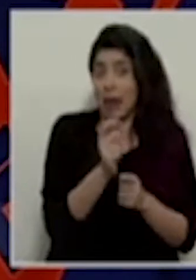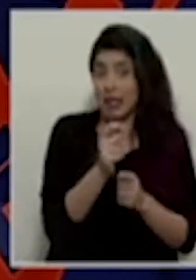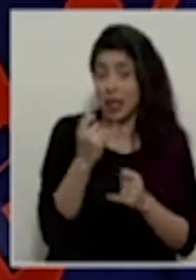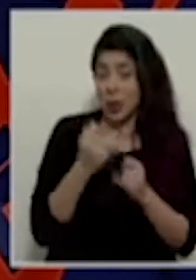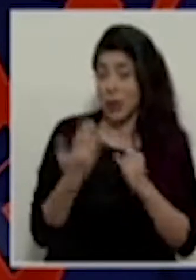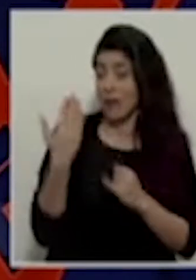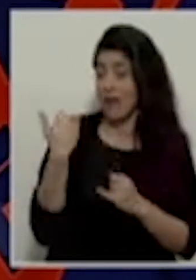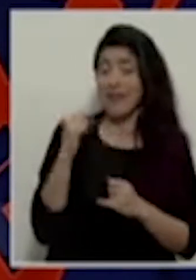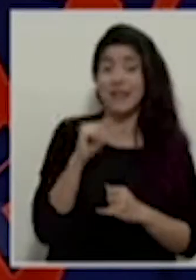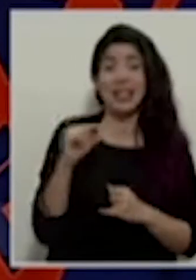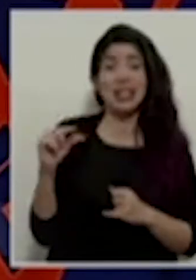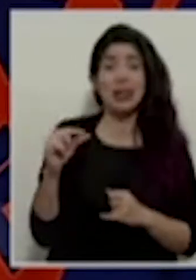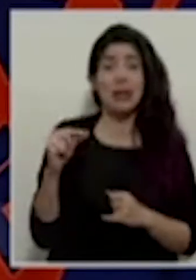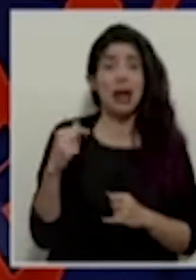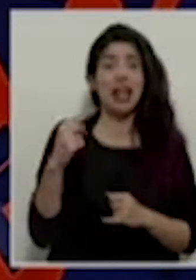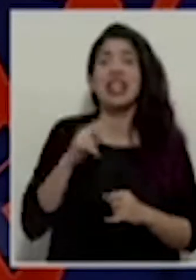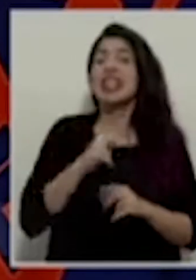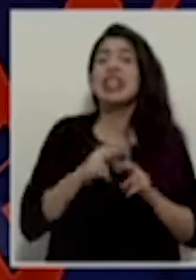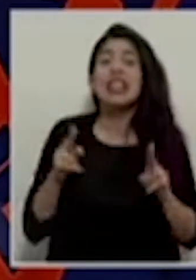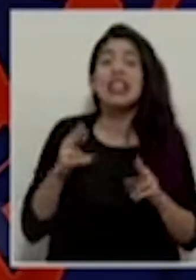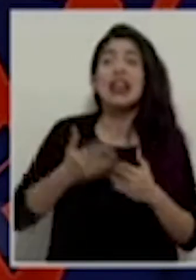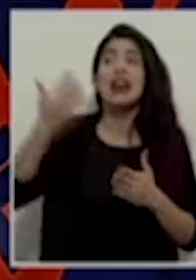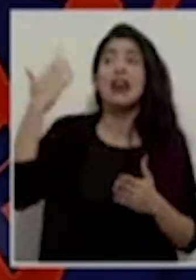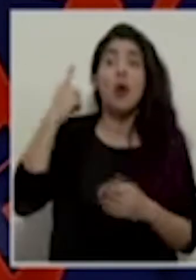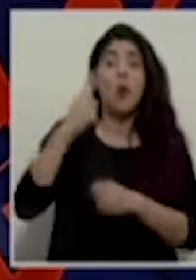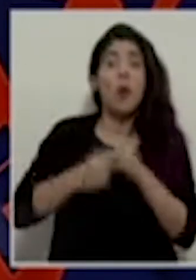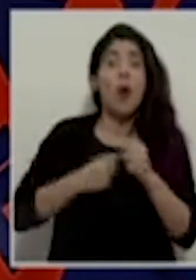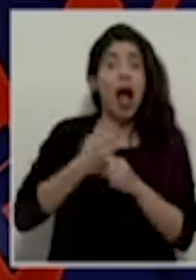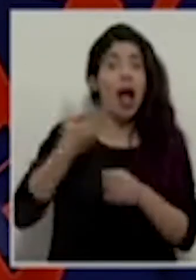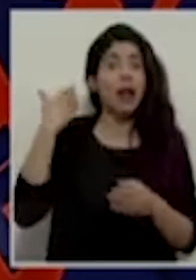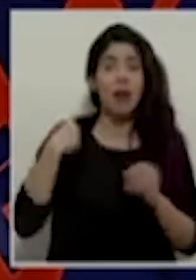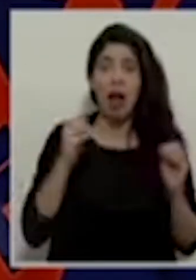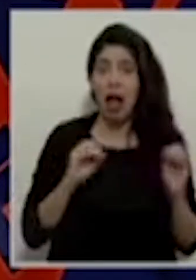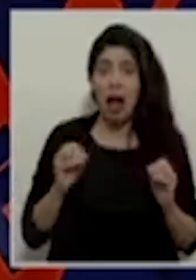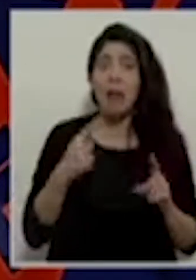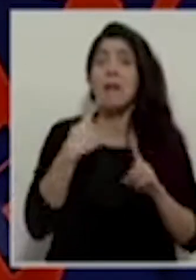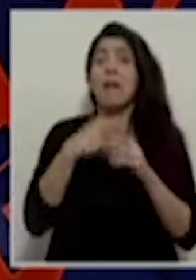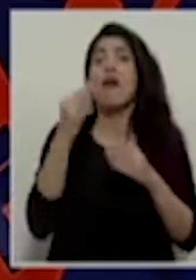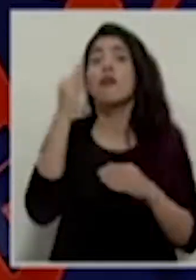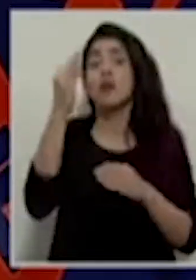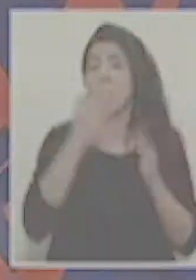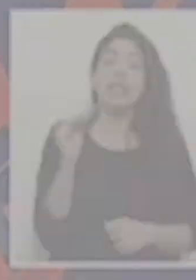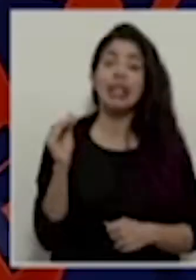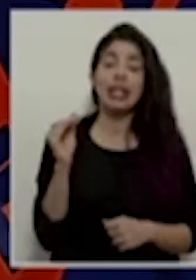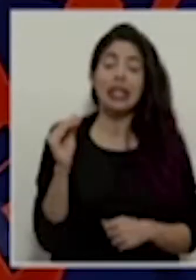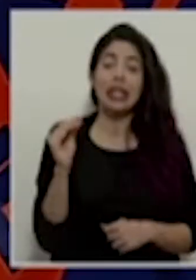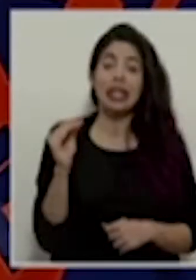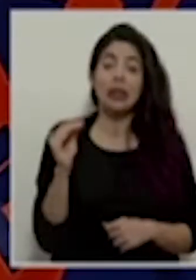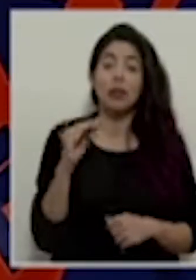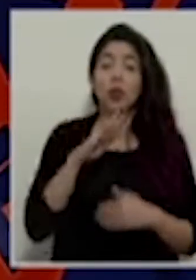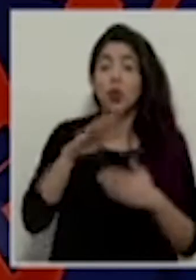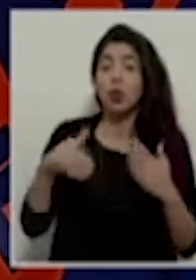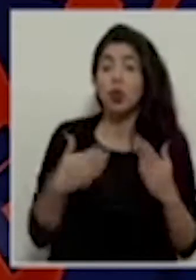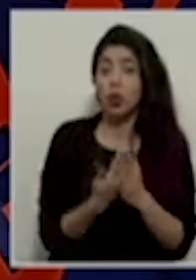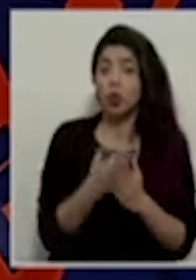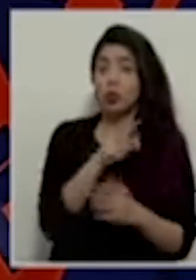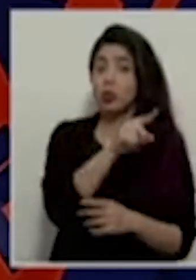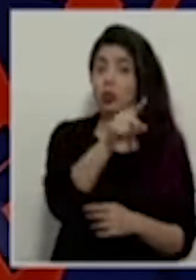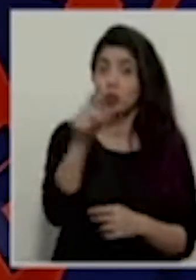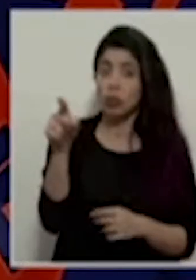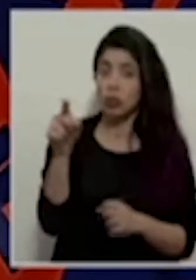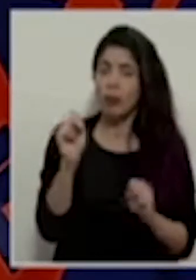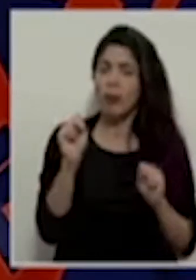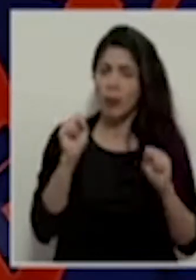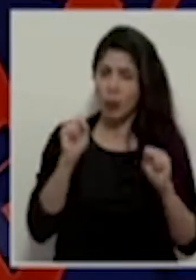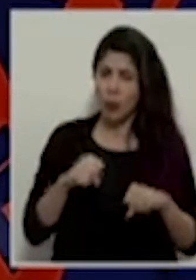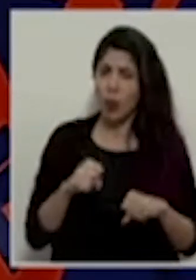fin de semana, ni en todo el año, ni tengo planes para un viaje futuro. Todos ustedes pueden